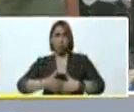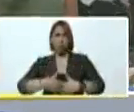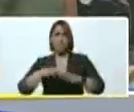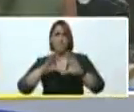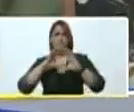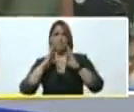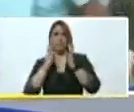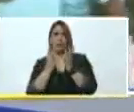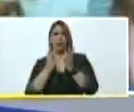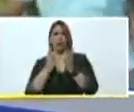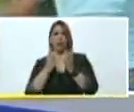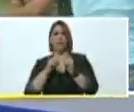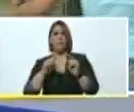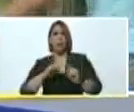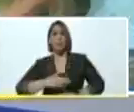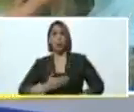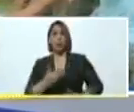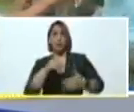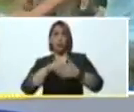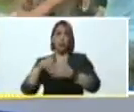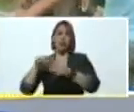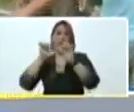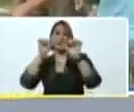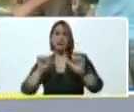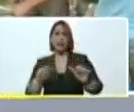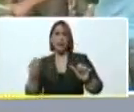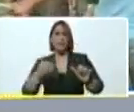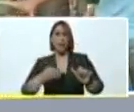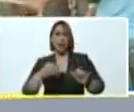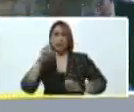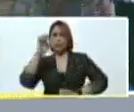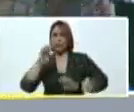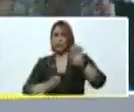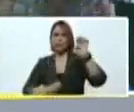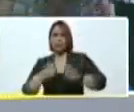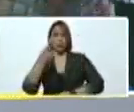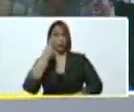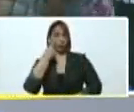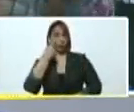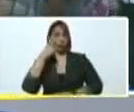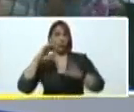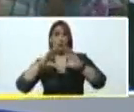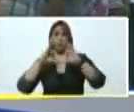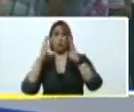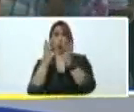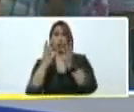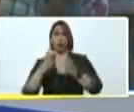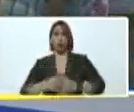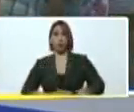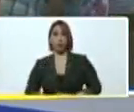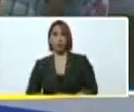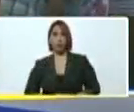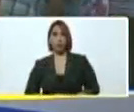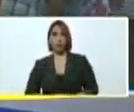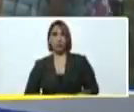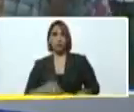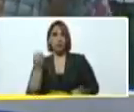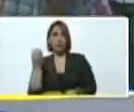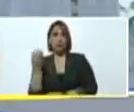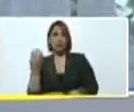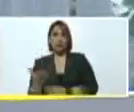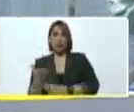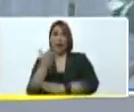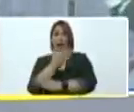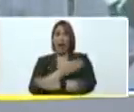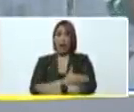del mundo para votar, el sistema más auditado del mundo, auditorías previas,